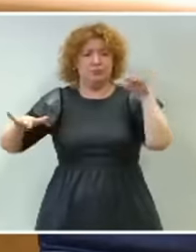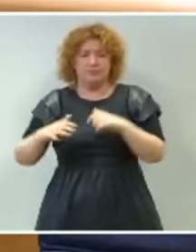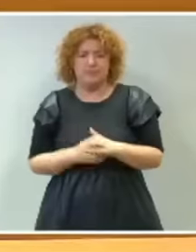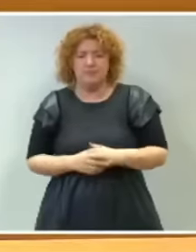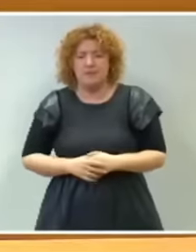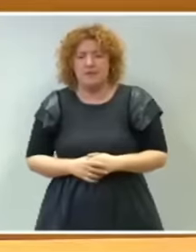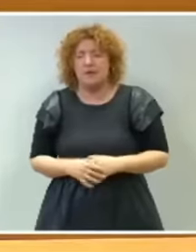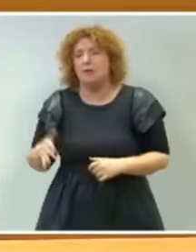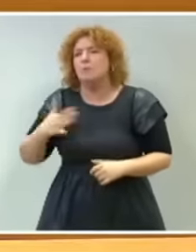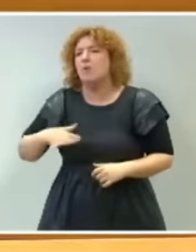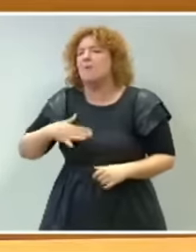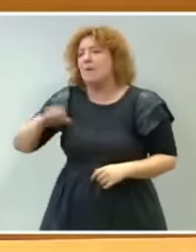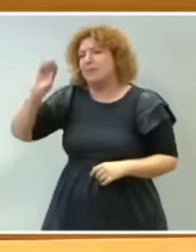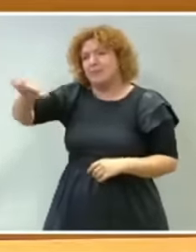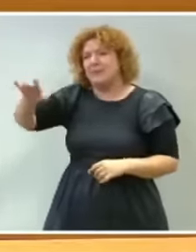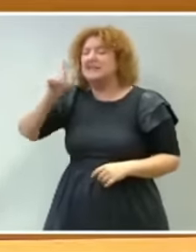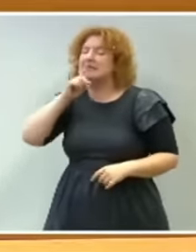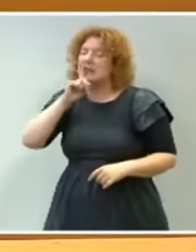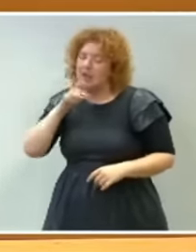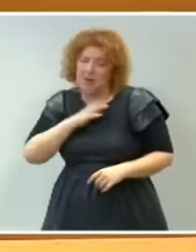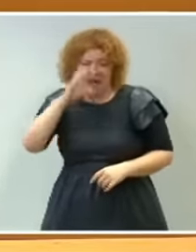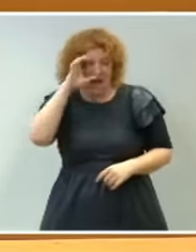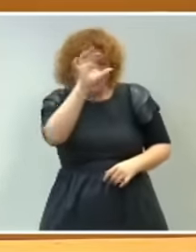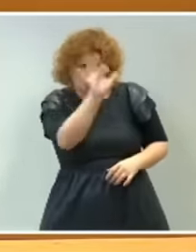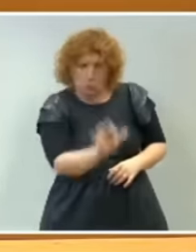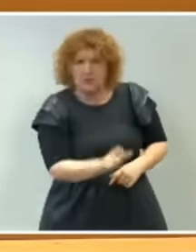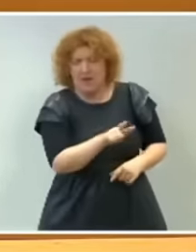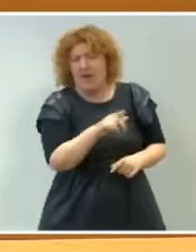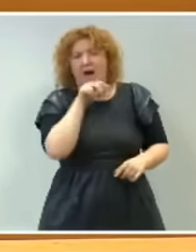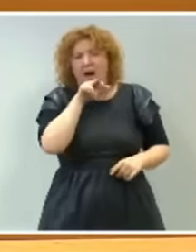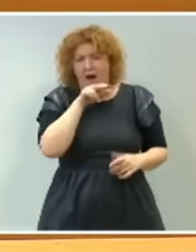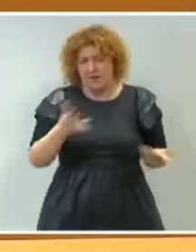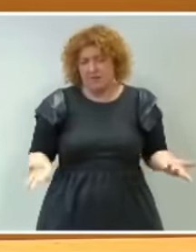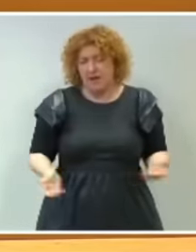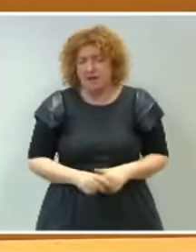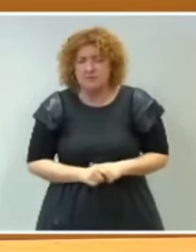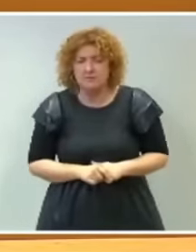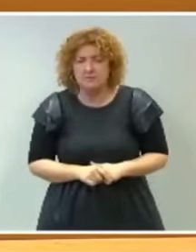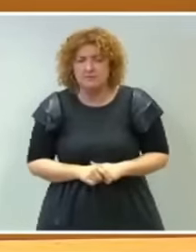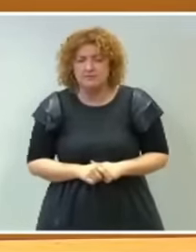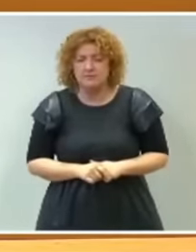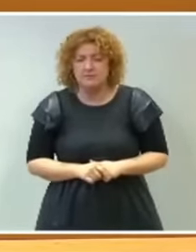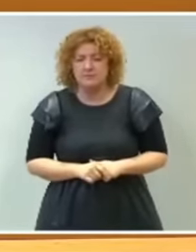Un ruego silencio, señorías, para poder escuchar a quien está haciendo uso de la palabra.